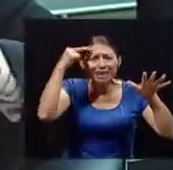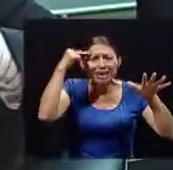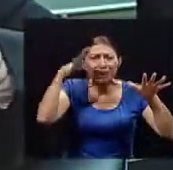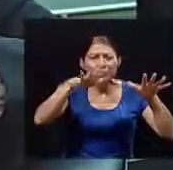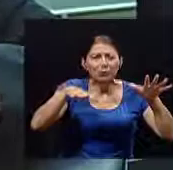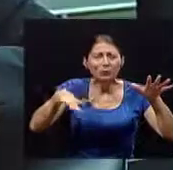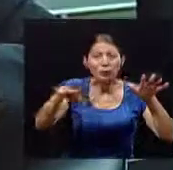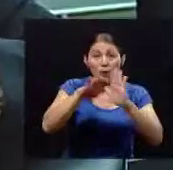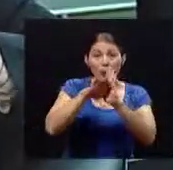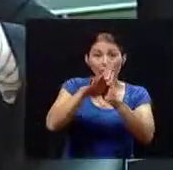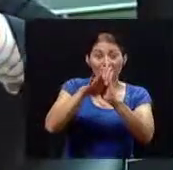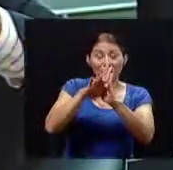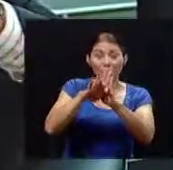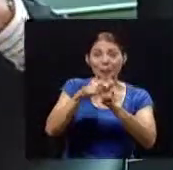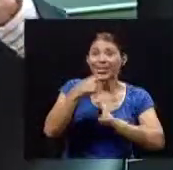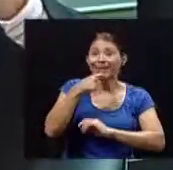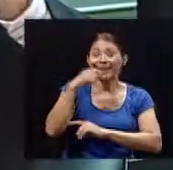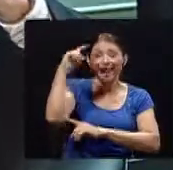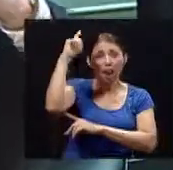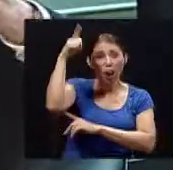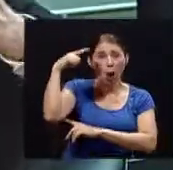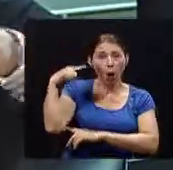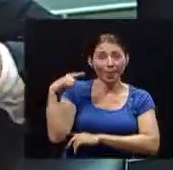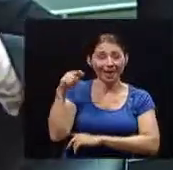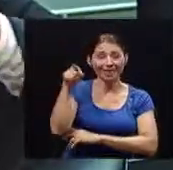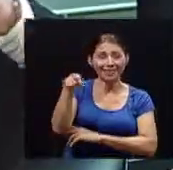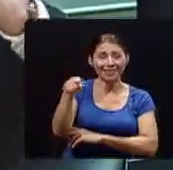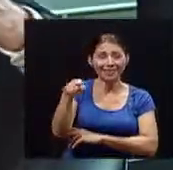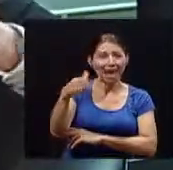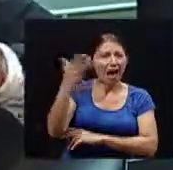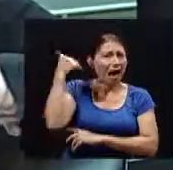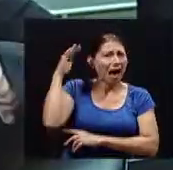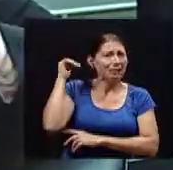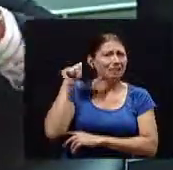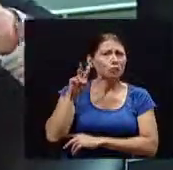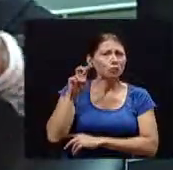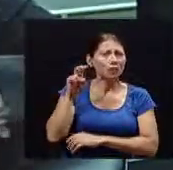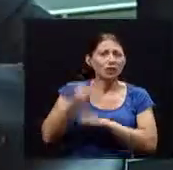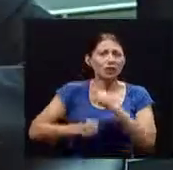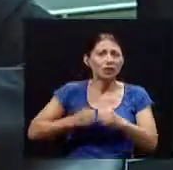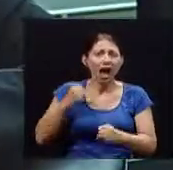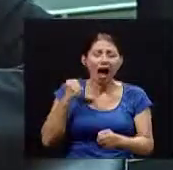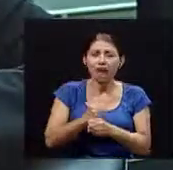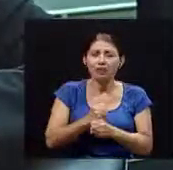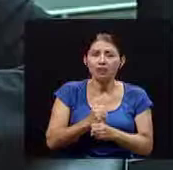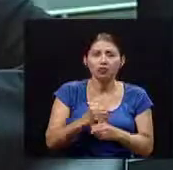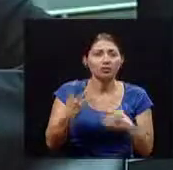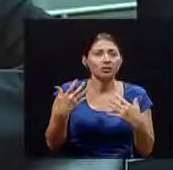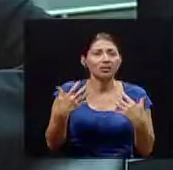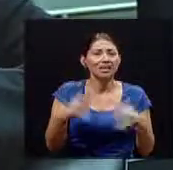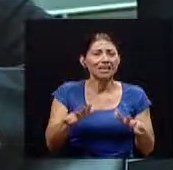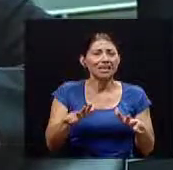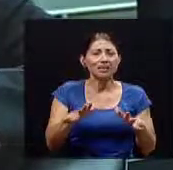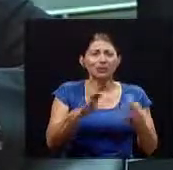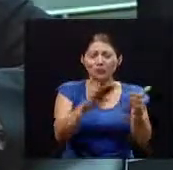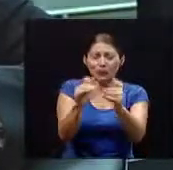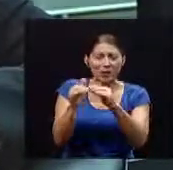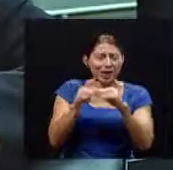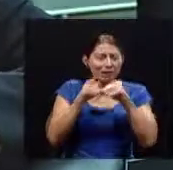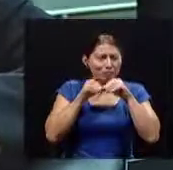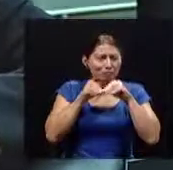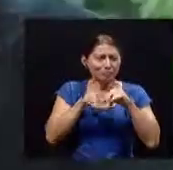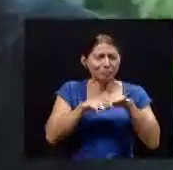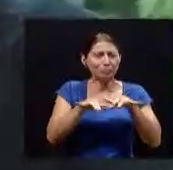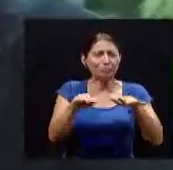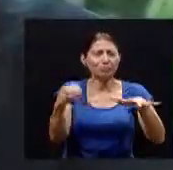caso de Londres se convierten hace 200 años con ciudades totalmente contaminadas con